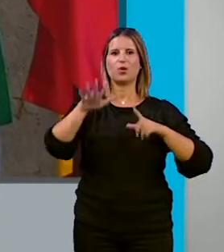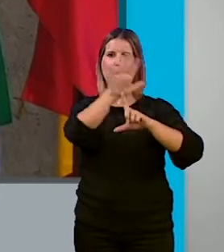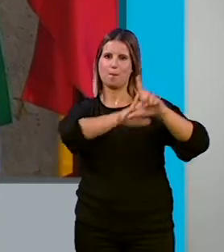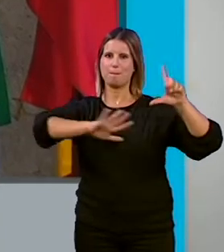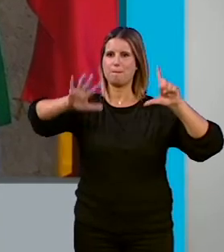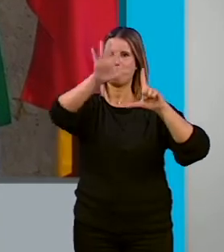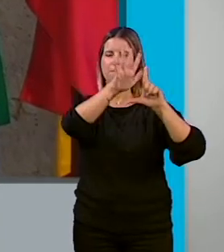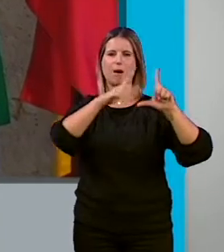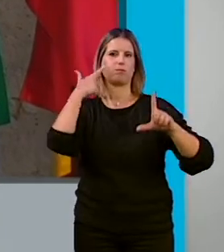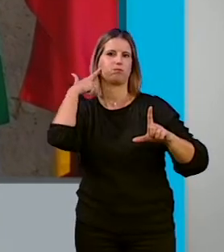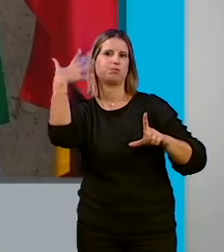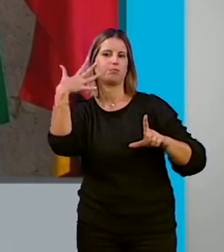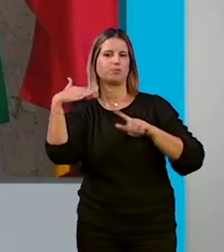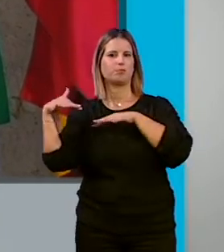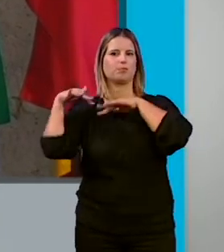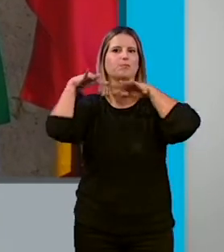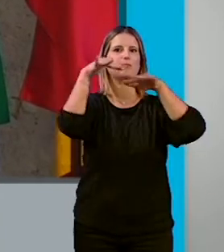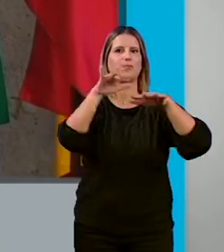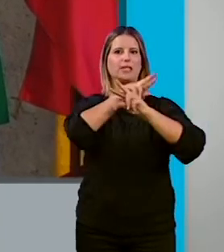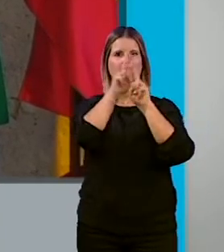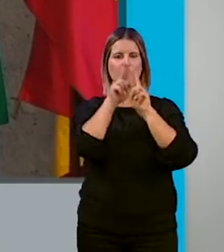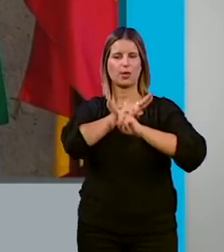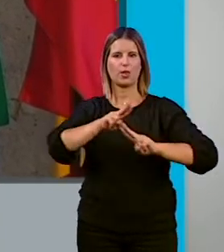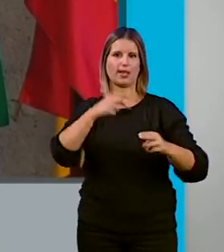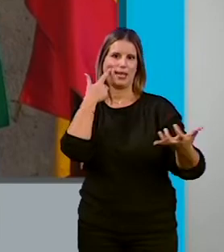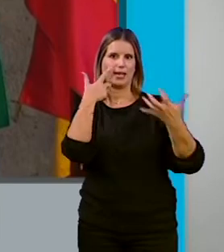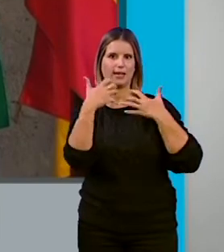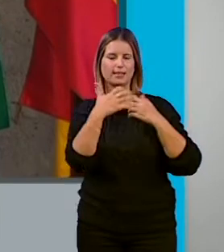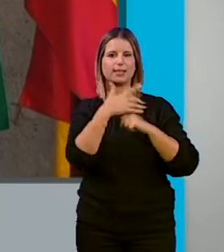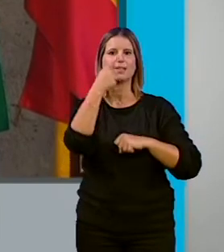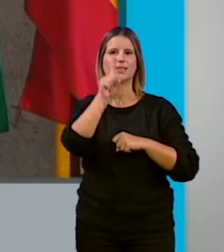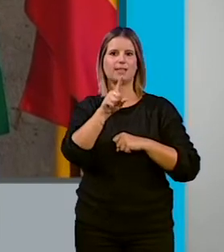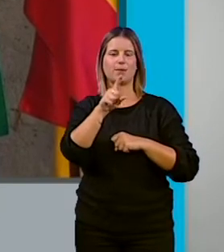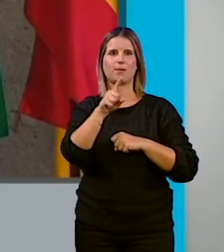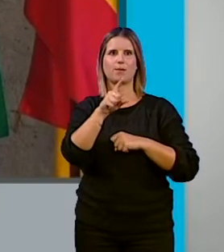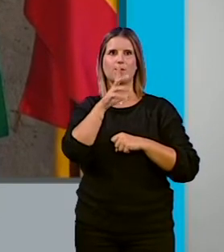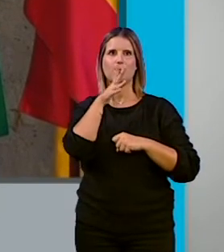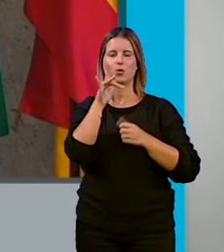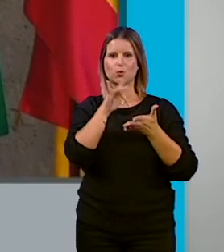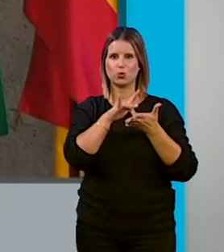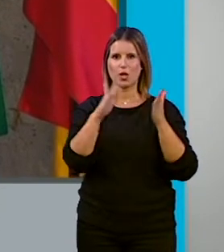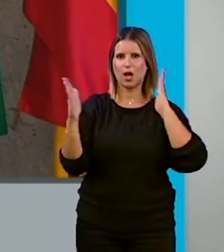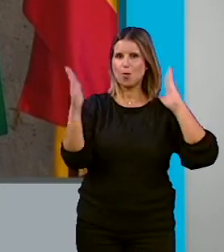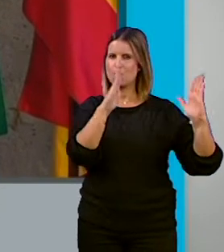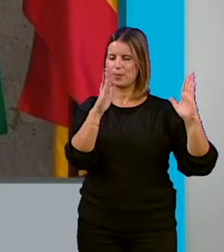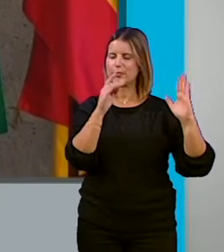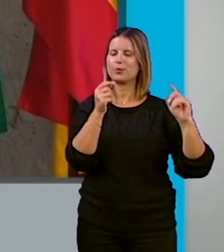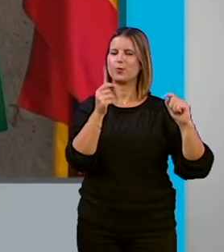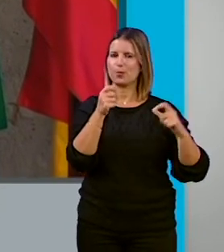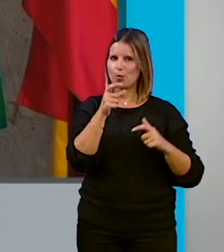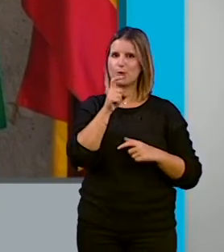grandes destinos internacionales de la cultura y del arte. Y lo ha hecho, yo creo, en un momento complicado